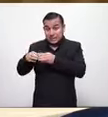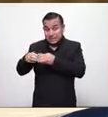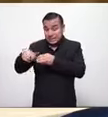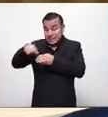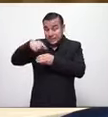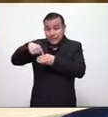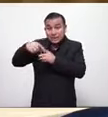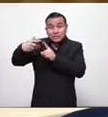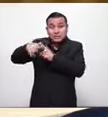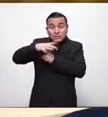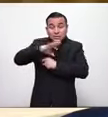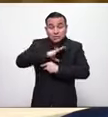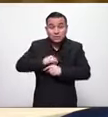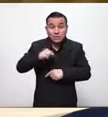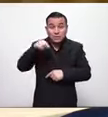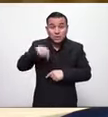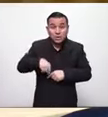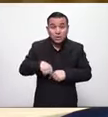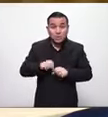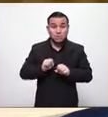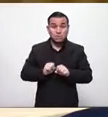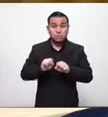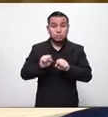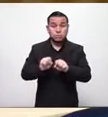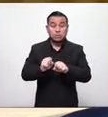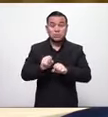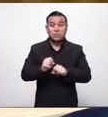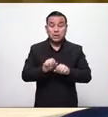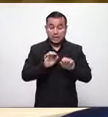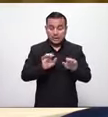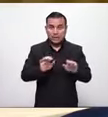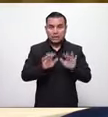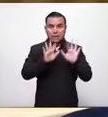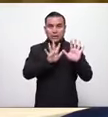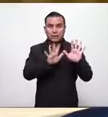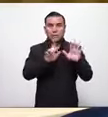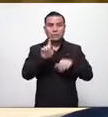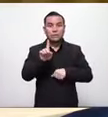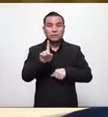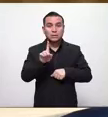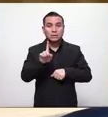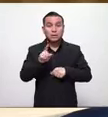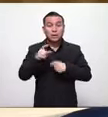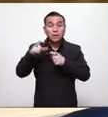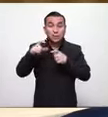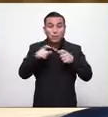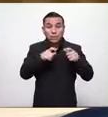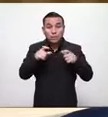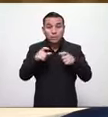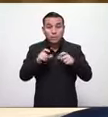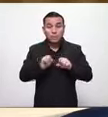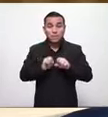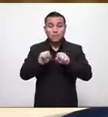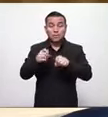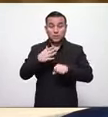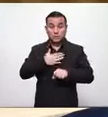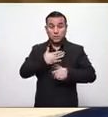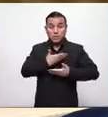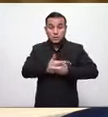escuchar que este día ha muerto un niño de 11 años a mí me impacta porque yo tengo un hijito de 11 años